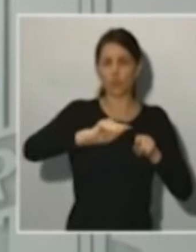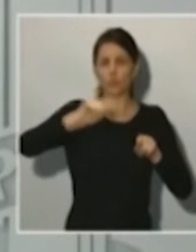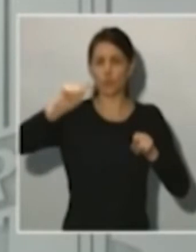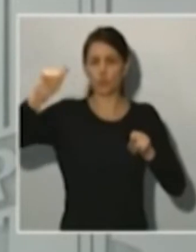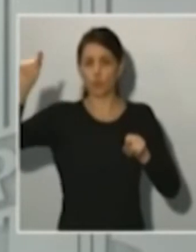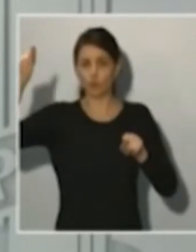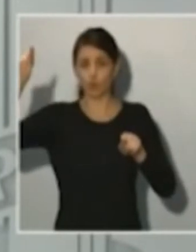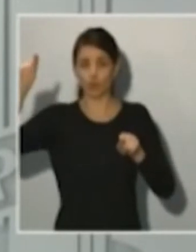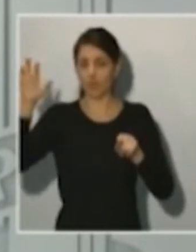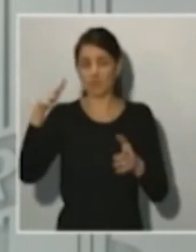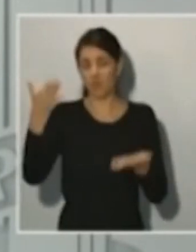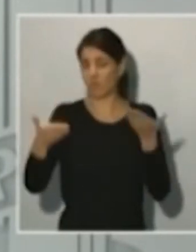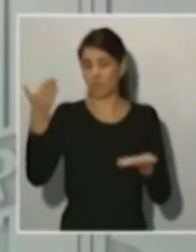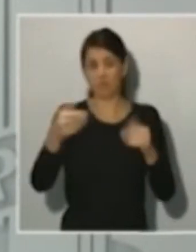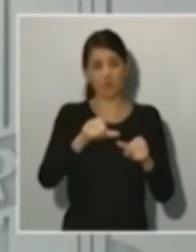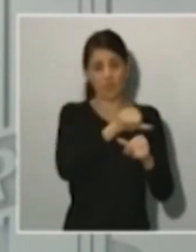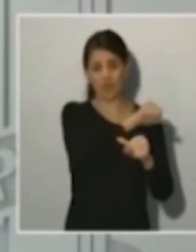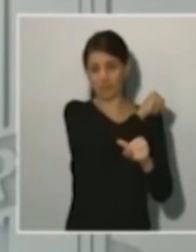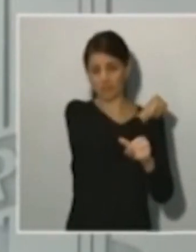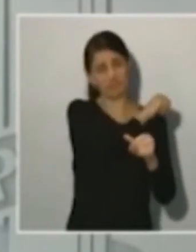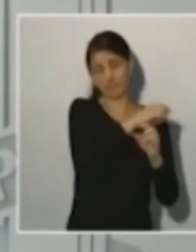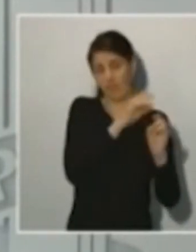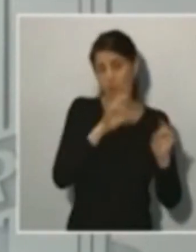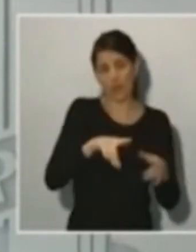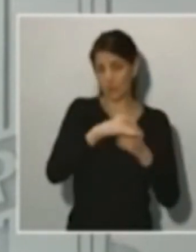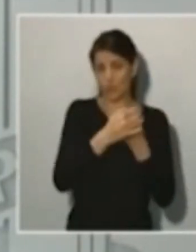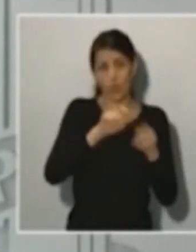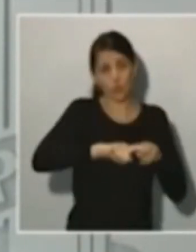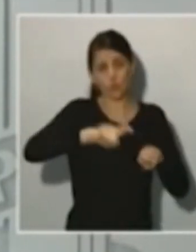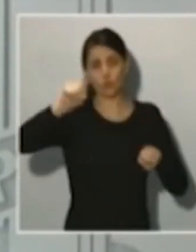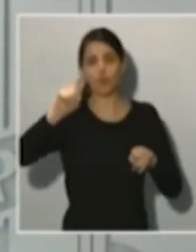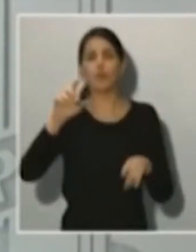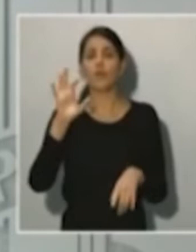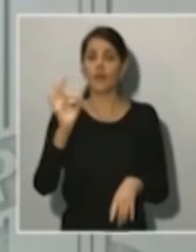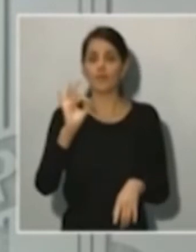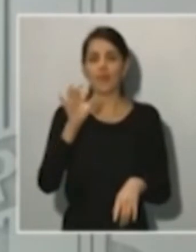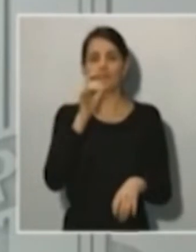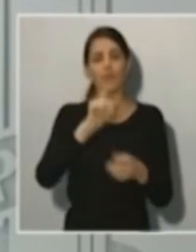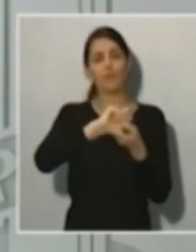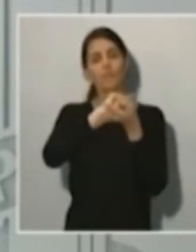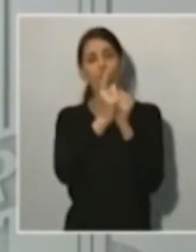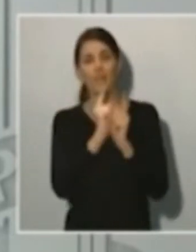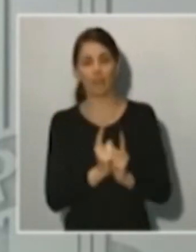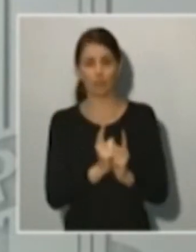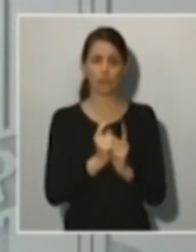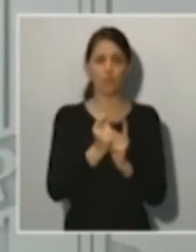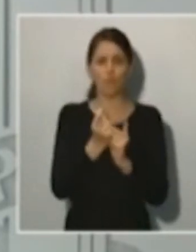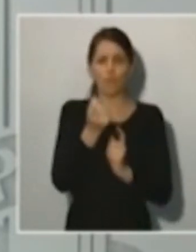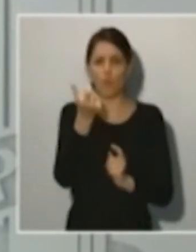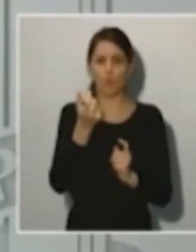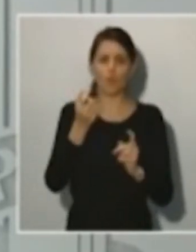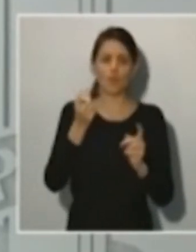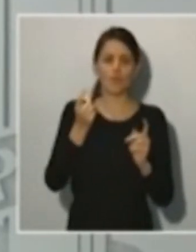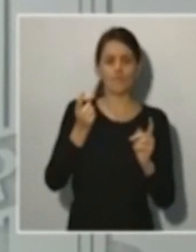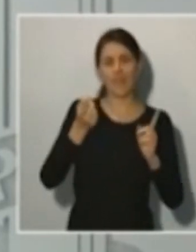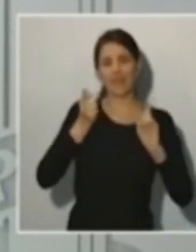Pero, como saben, ha habido algunas pequeñas modificaciones en las definiciones de caso que hacen que esta observación se